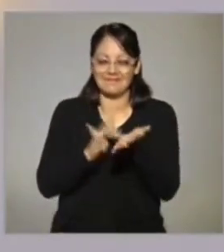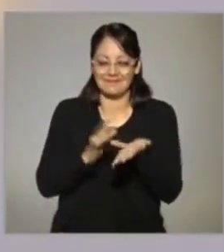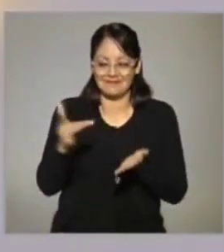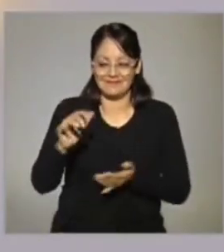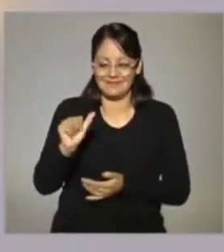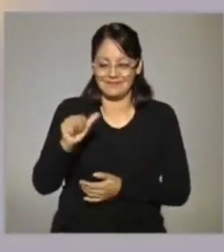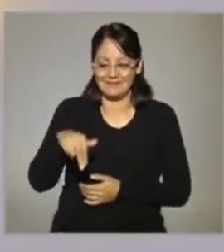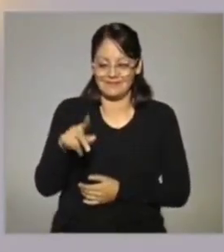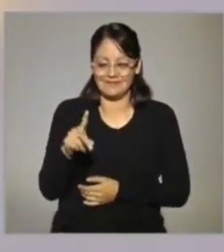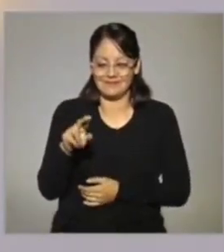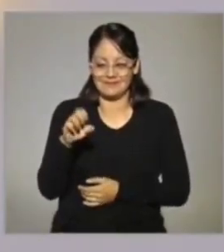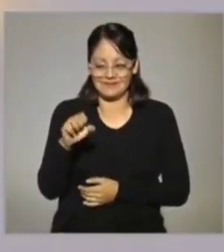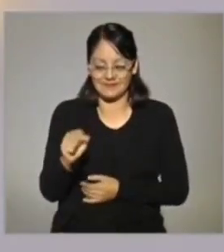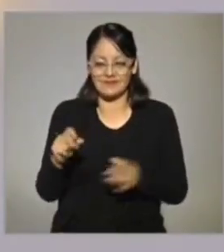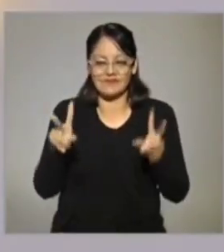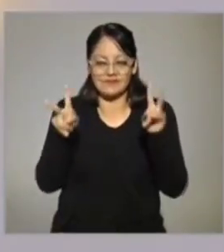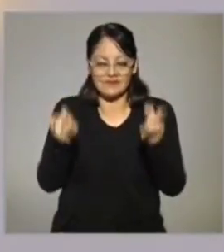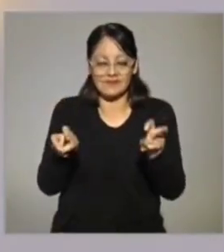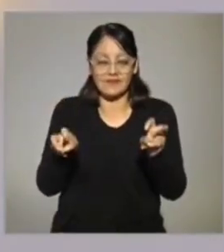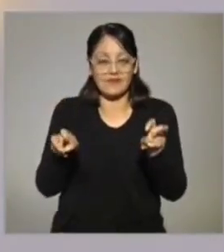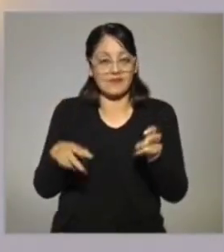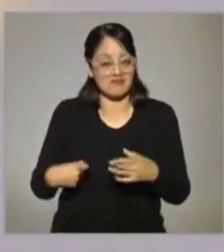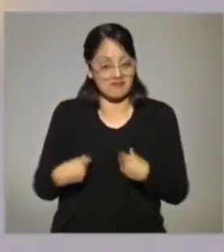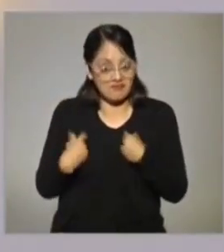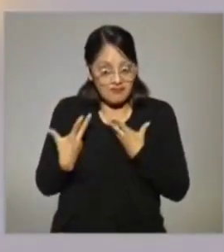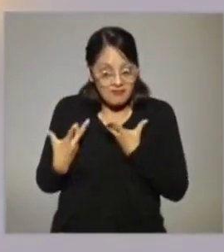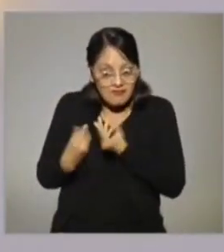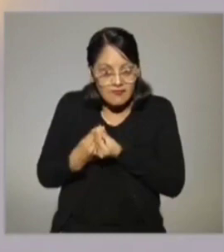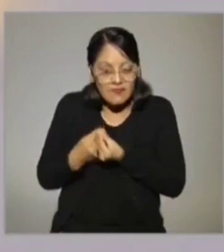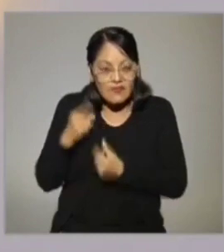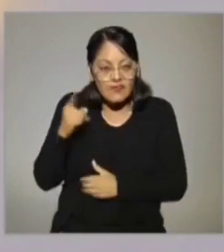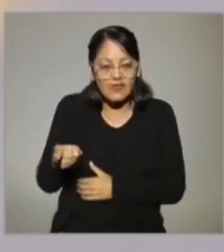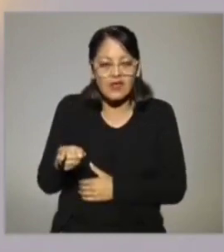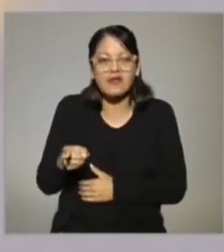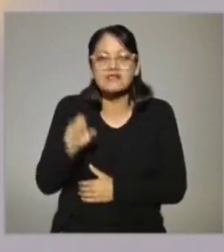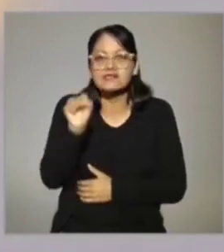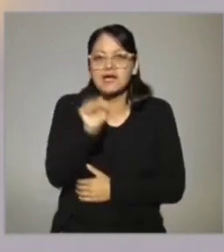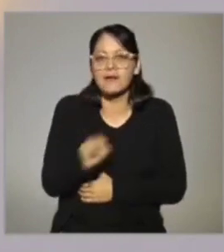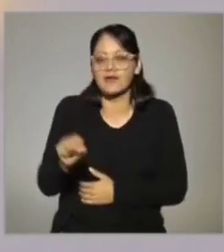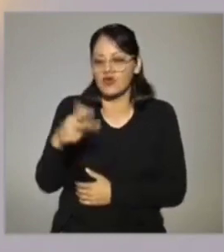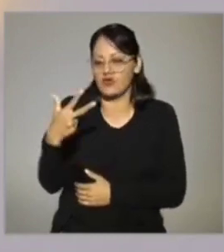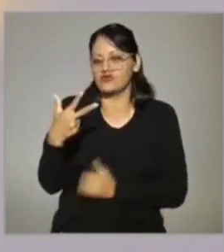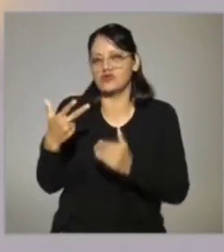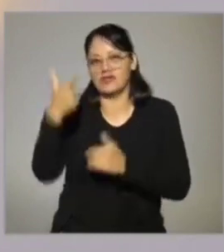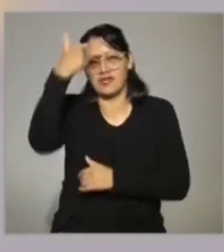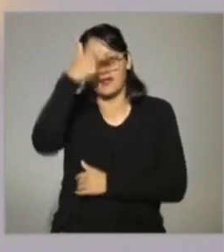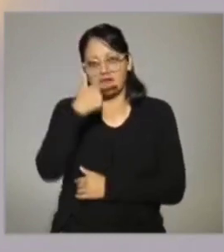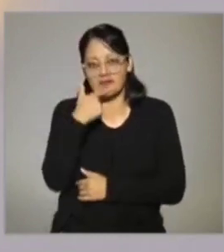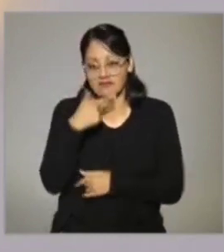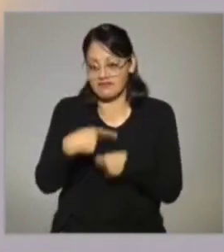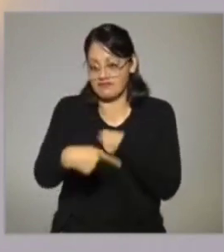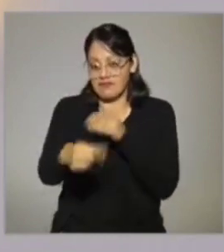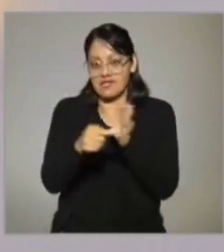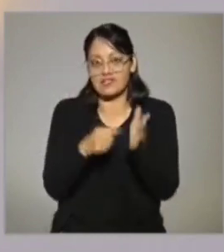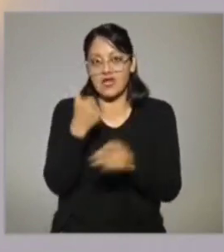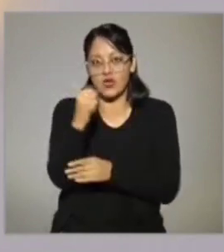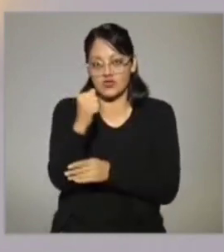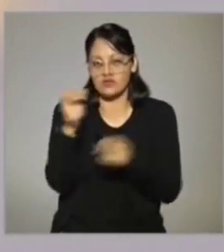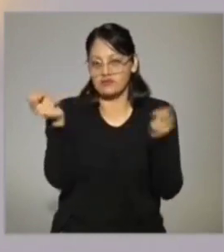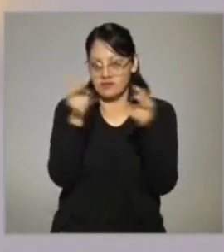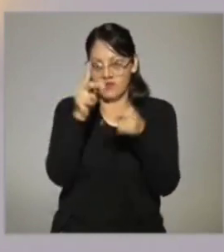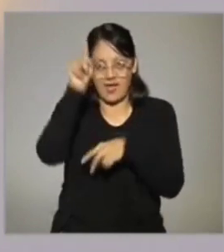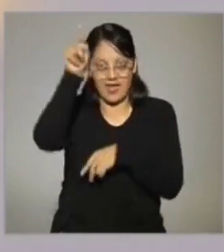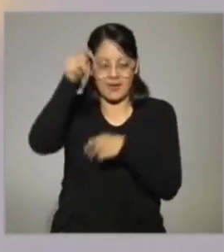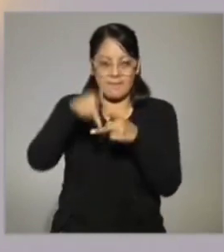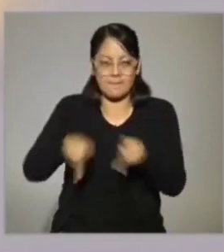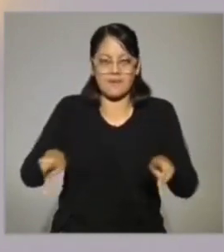Muchísimas gracias, Andrés, Sobreviviendo Contigo. Recuérdenlo, sábados 8 de la noche, lo que queda de agosto. Nos vemos por allá, por